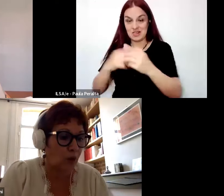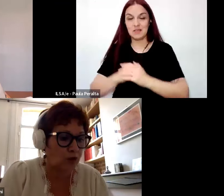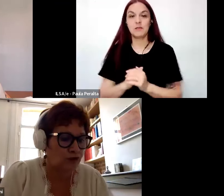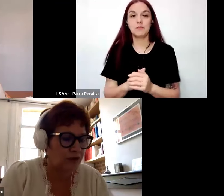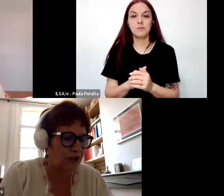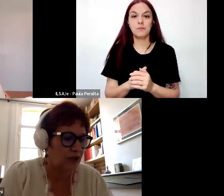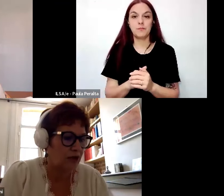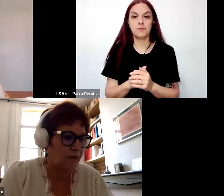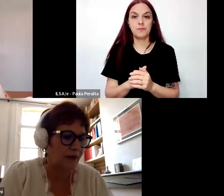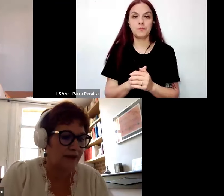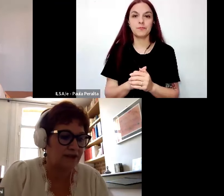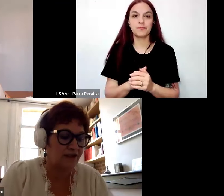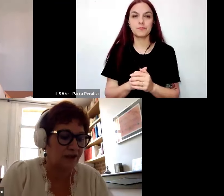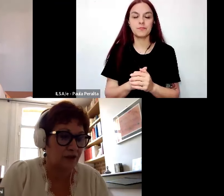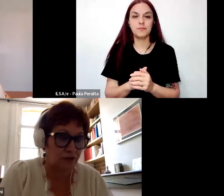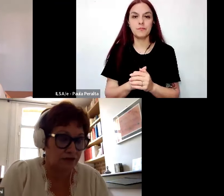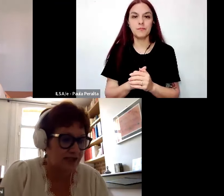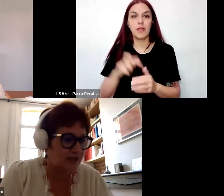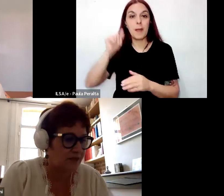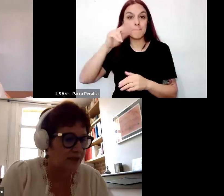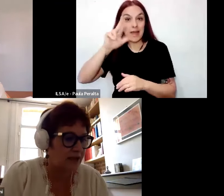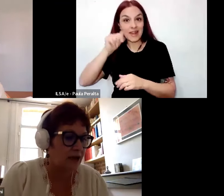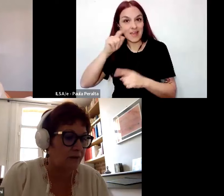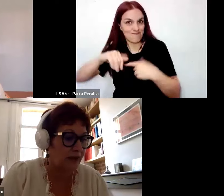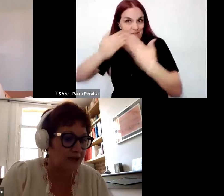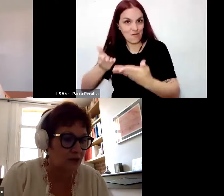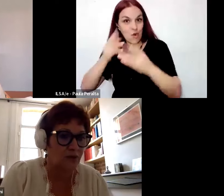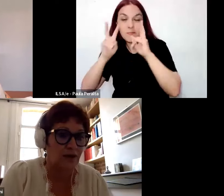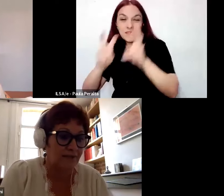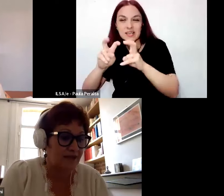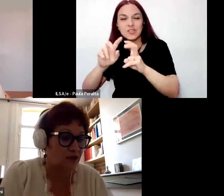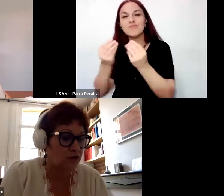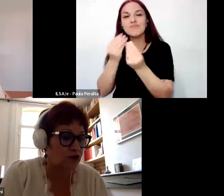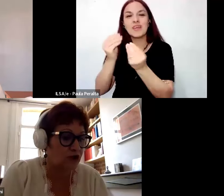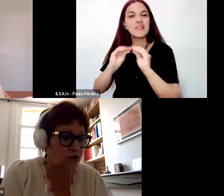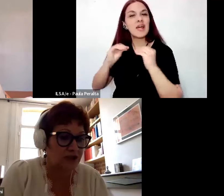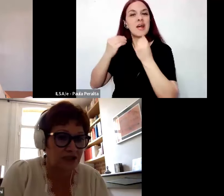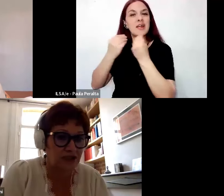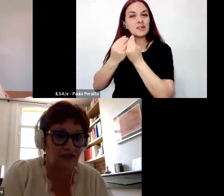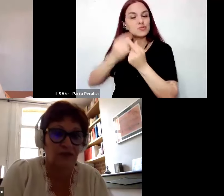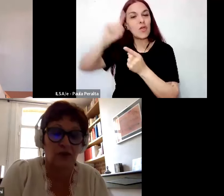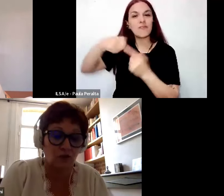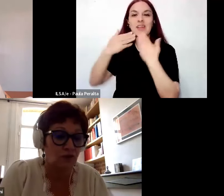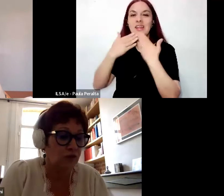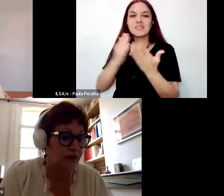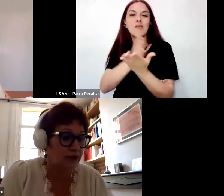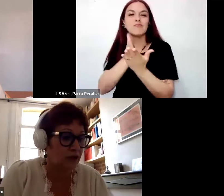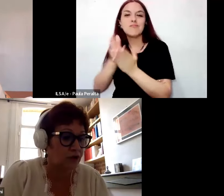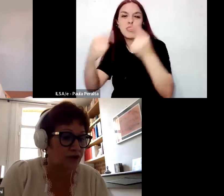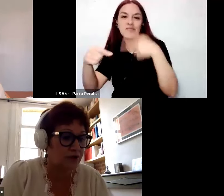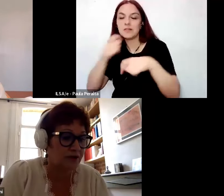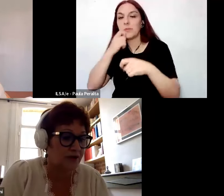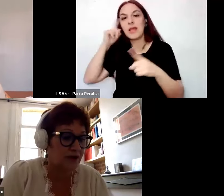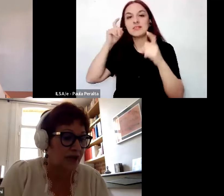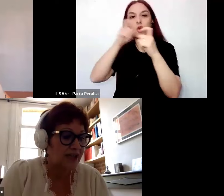la educación tiene que ver con resultados producidos por diferentes disciplinas, por ejemplo, la psicología